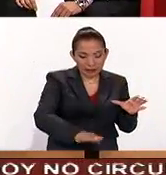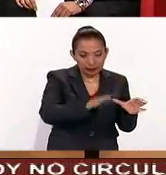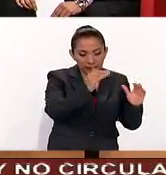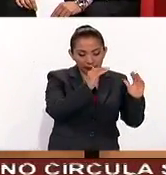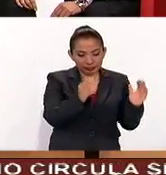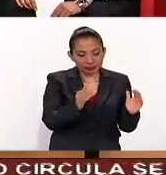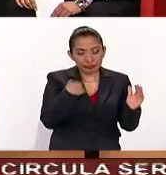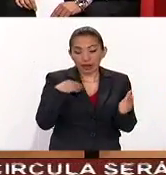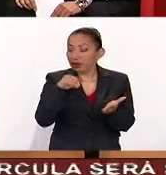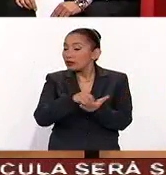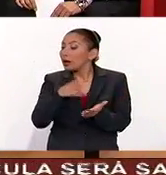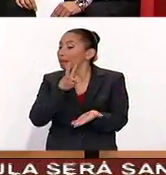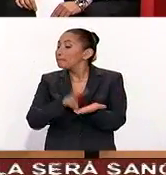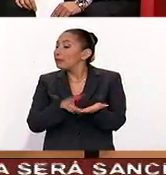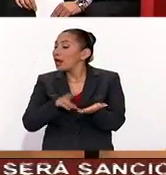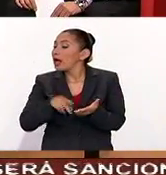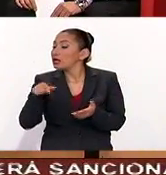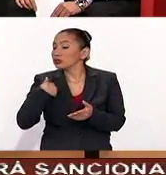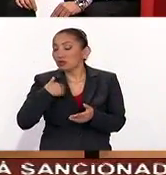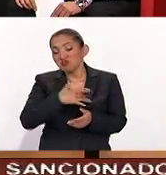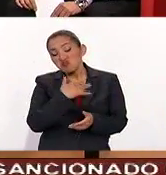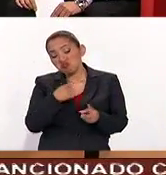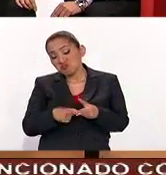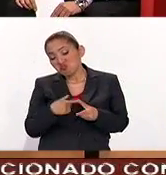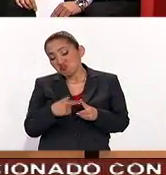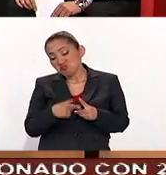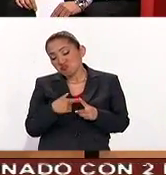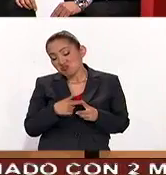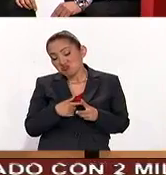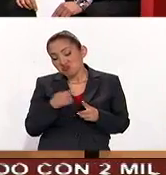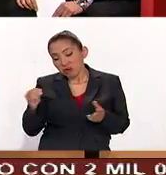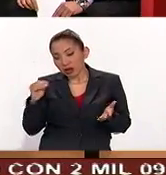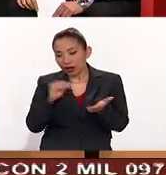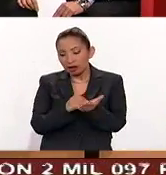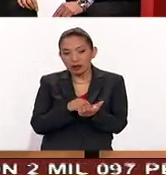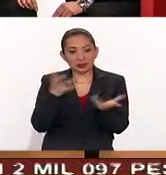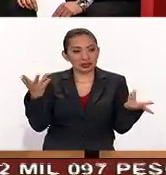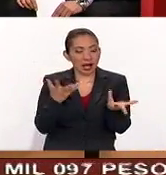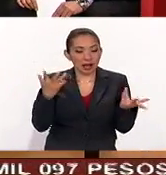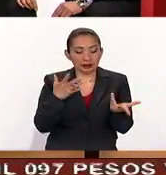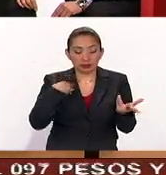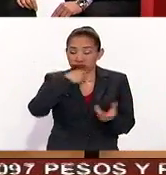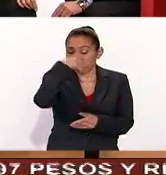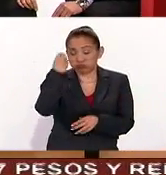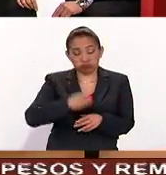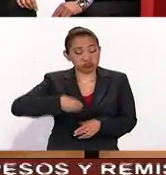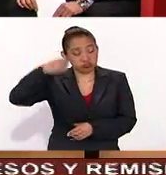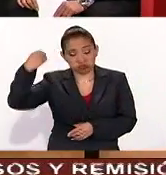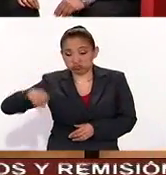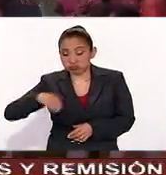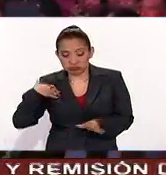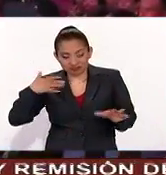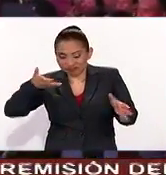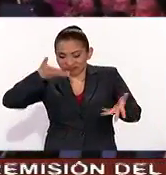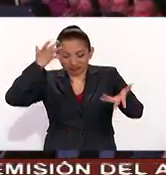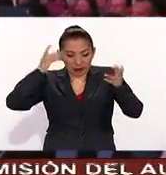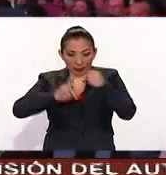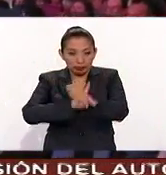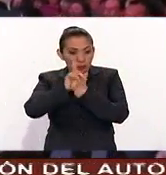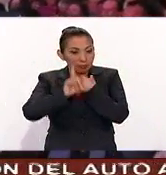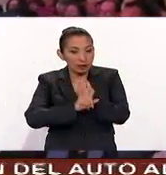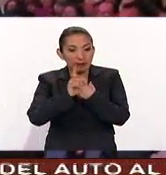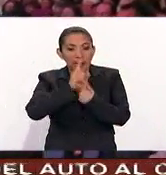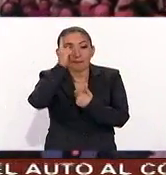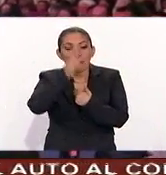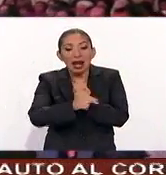le ponen el precio que les parece bien en fin y se crea un desorden ocasionando problemas